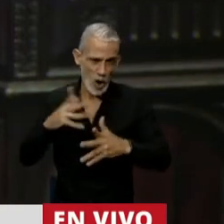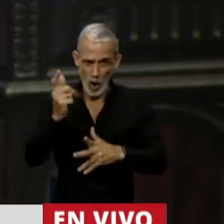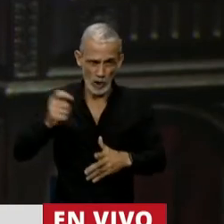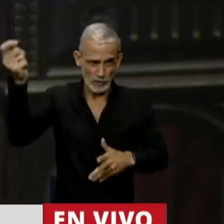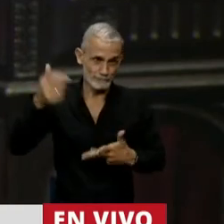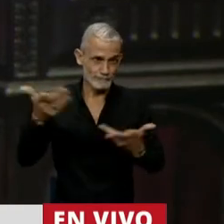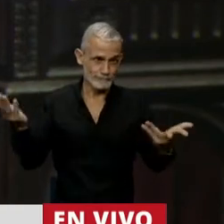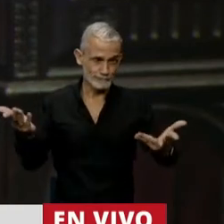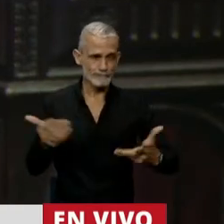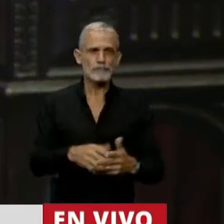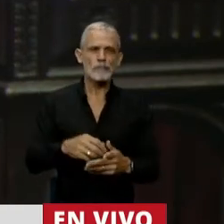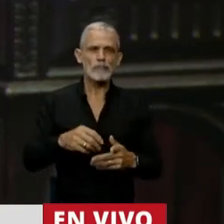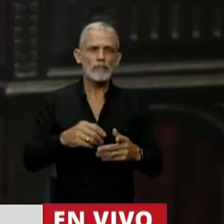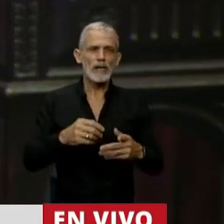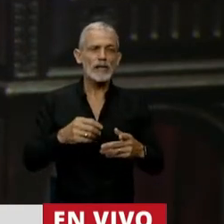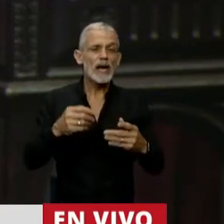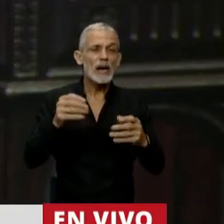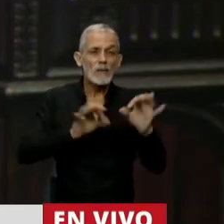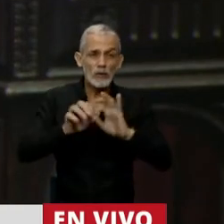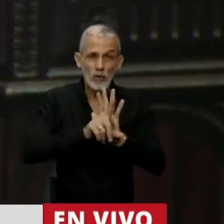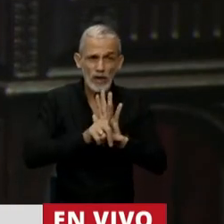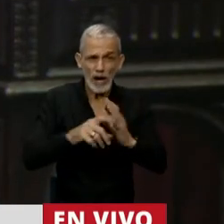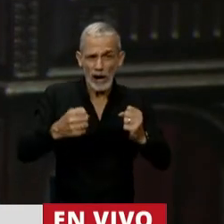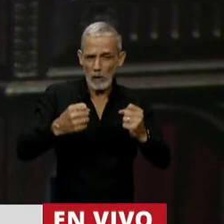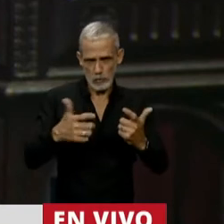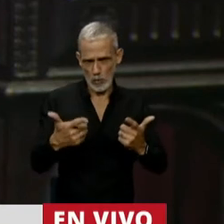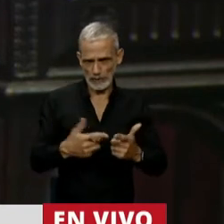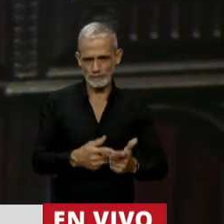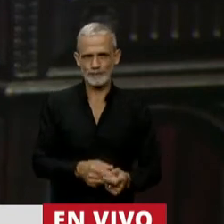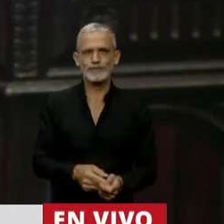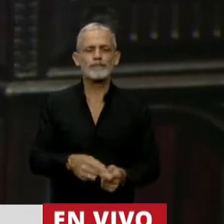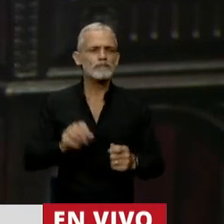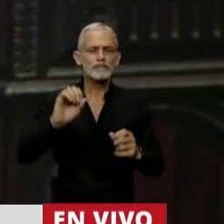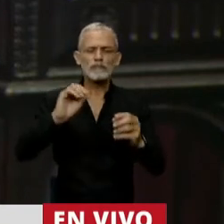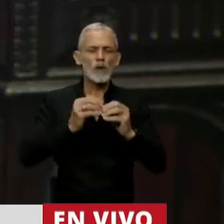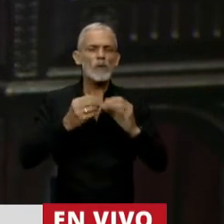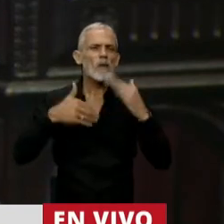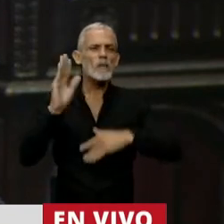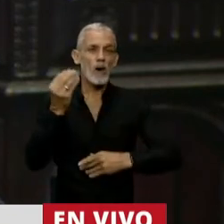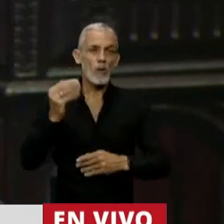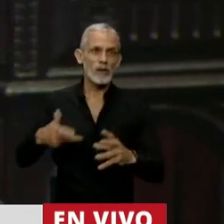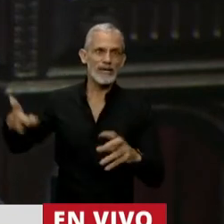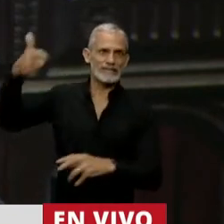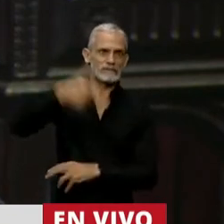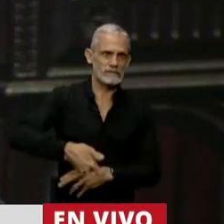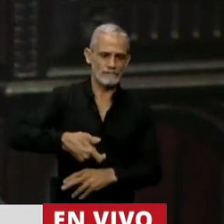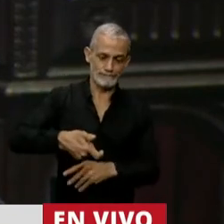flojeza, digamos, como proyecto. Ahora vamos al principal problema, que es el problema de la inversión.